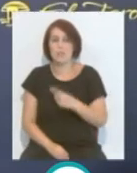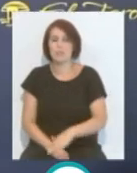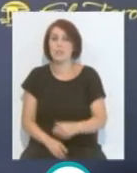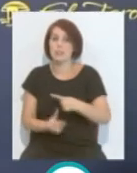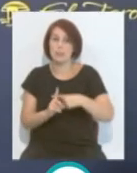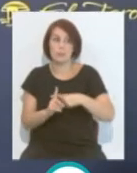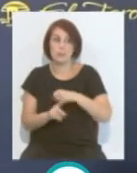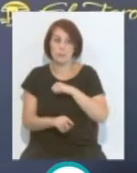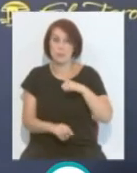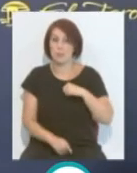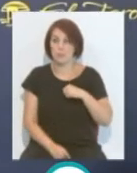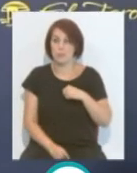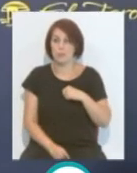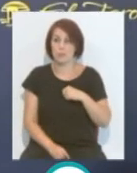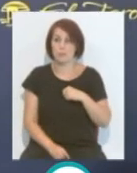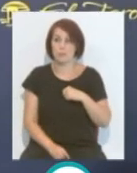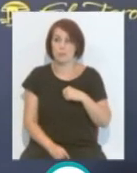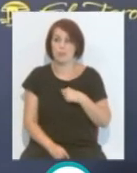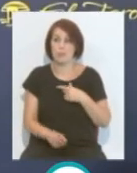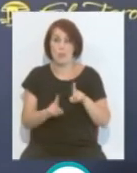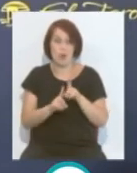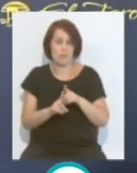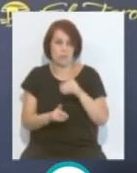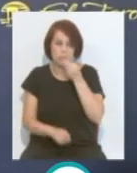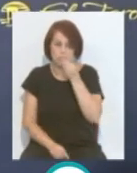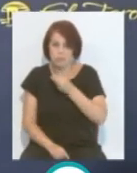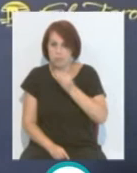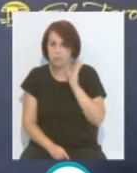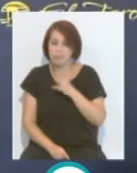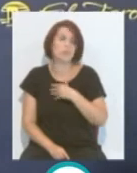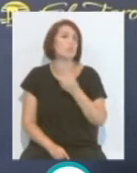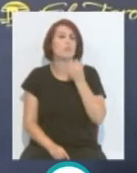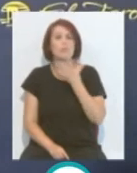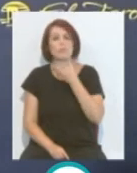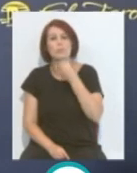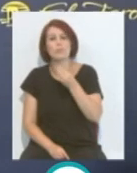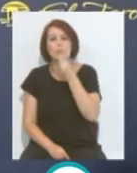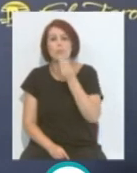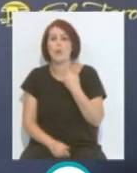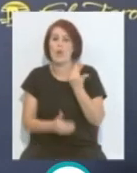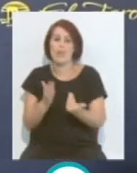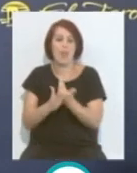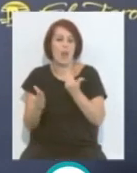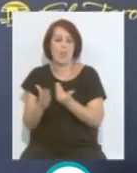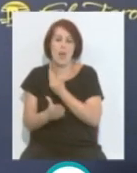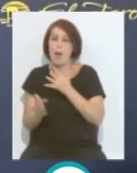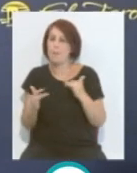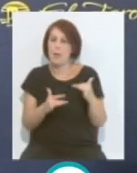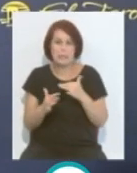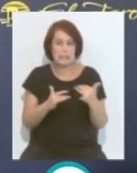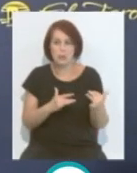personal, igual, espectacular. Muy bien, muy bonito en el día a día, en los partidos,